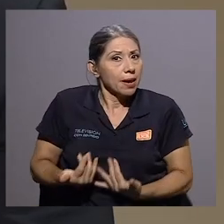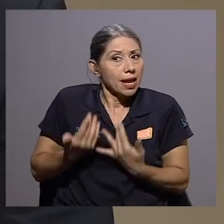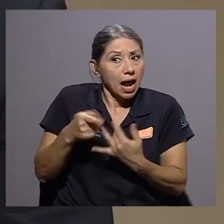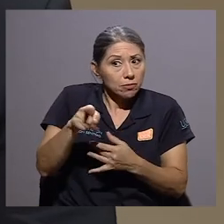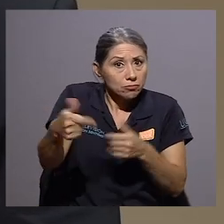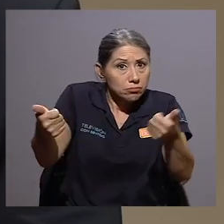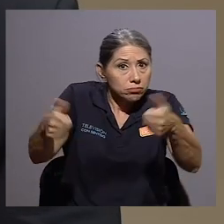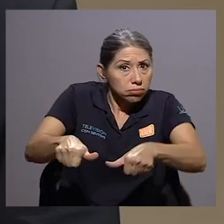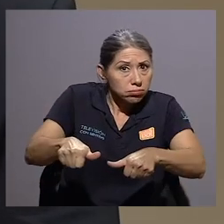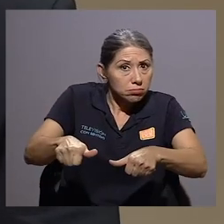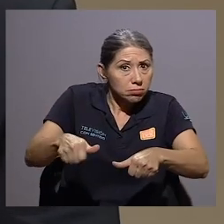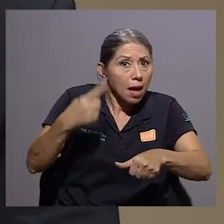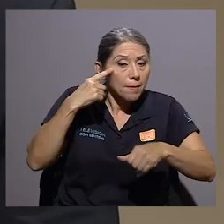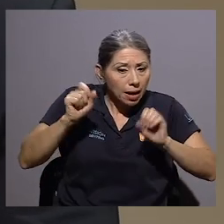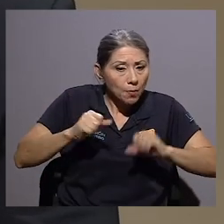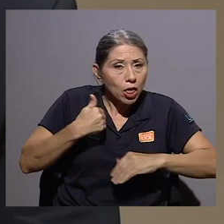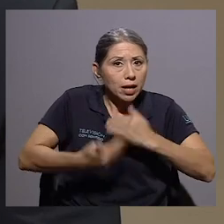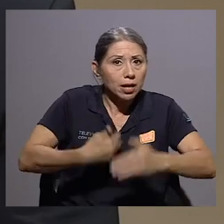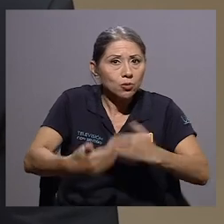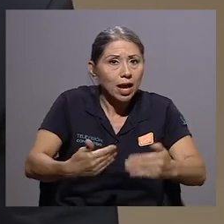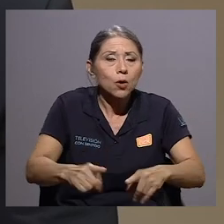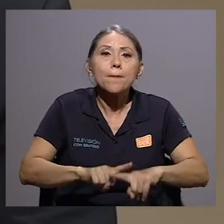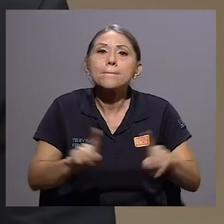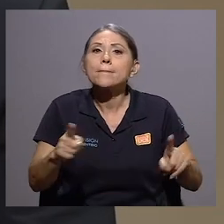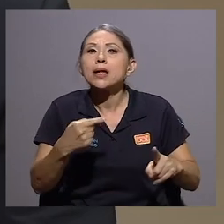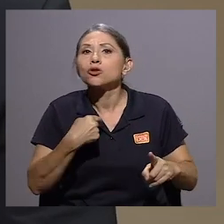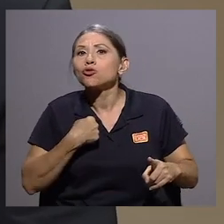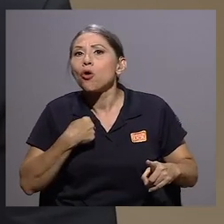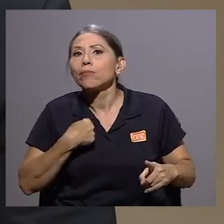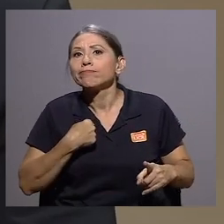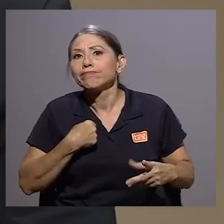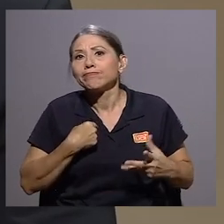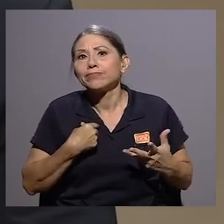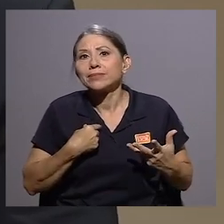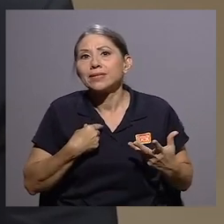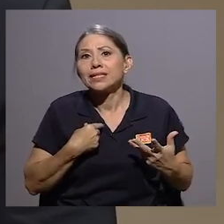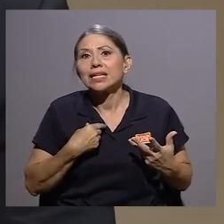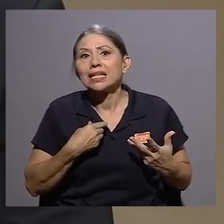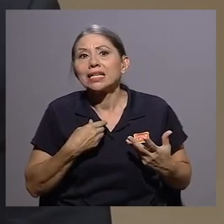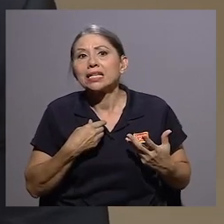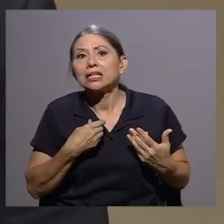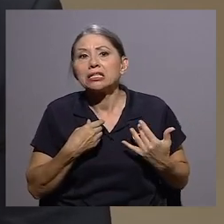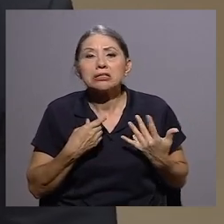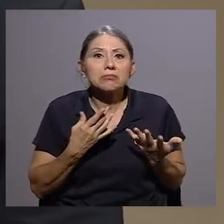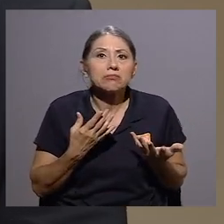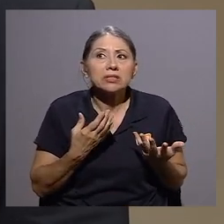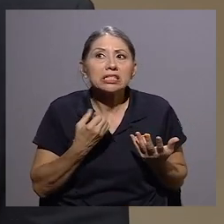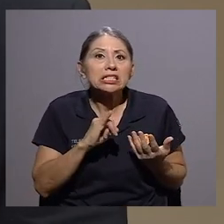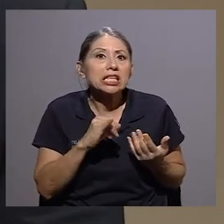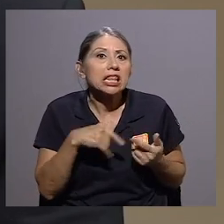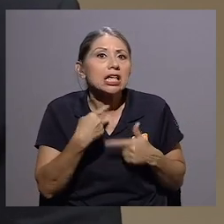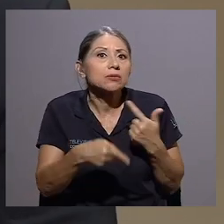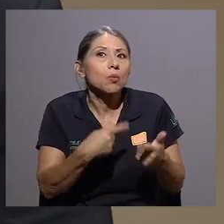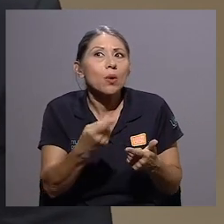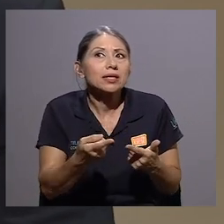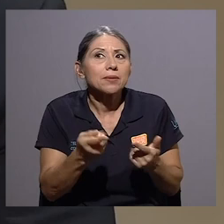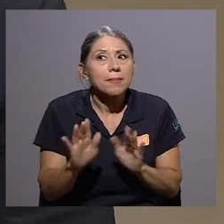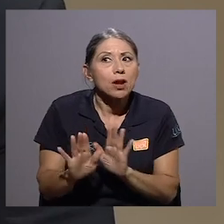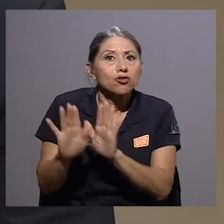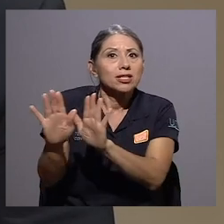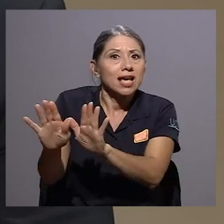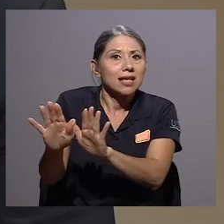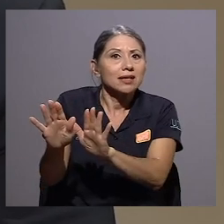para poder ejecutarlo, pero tengo el riesgo de que si me lo rechazan, me obliguen a pagar las diferencias